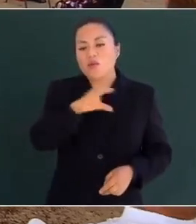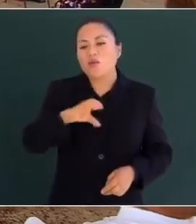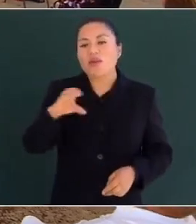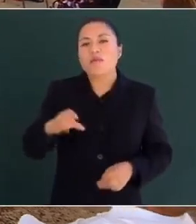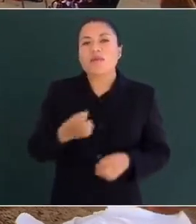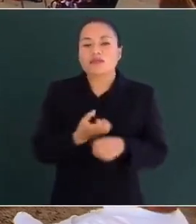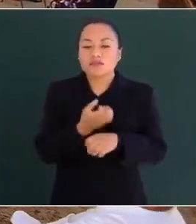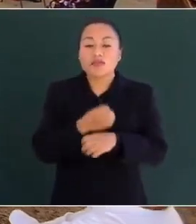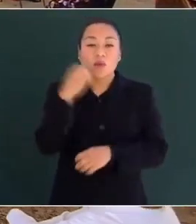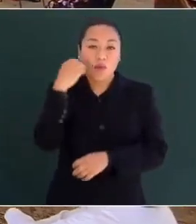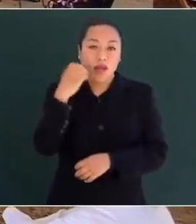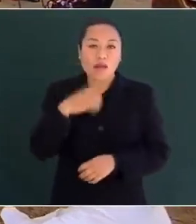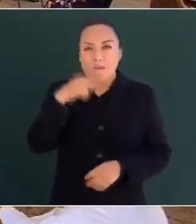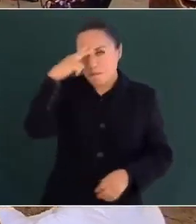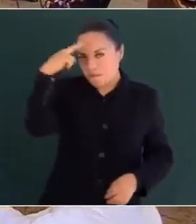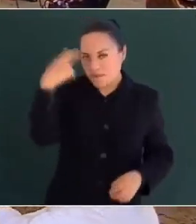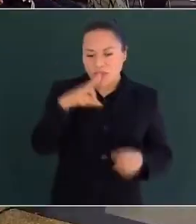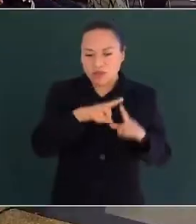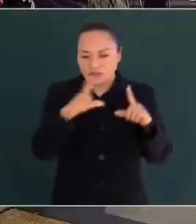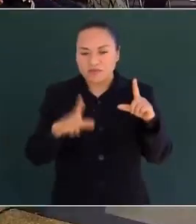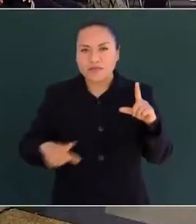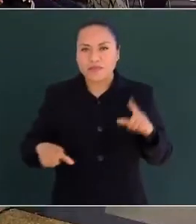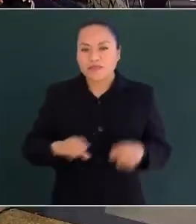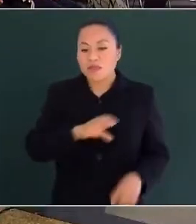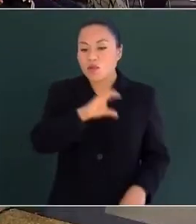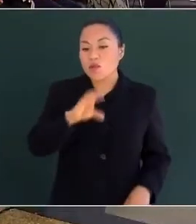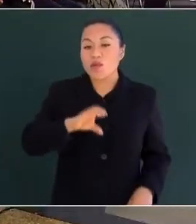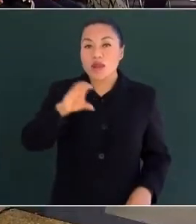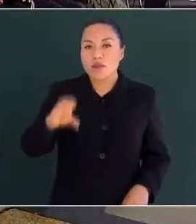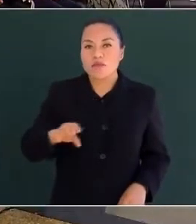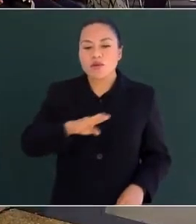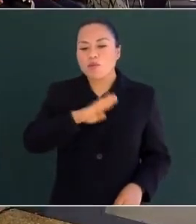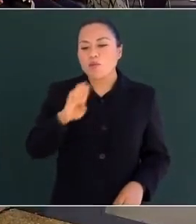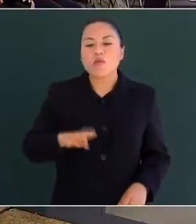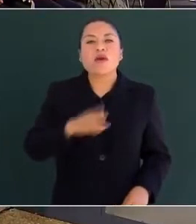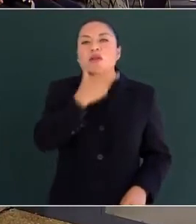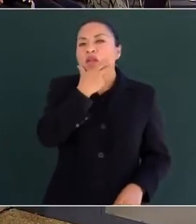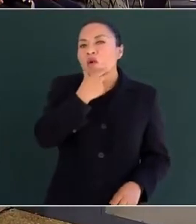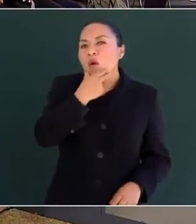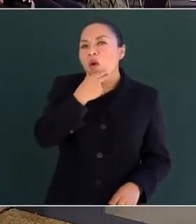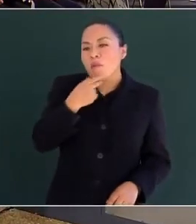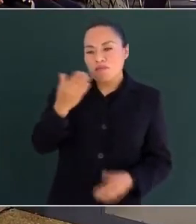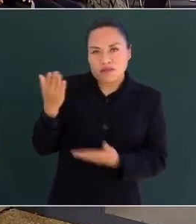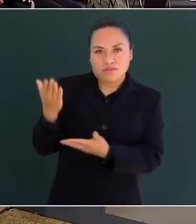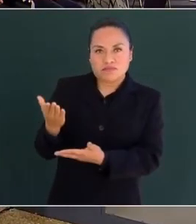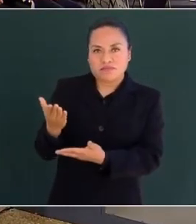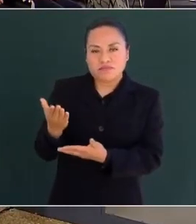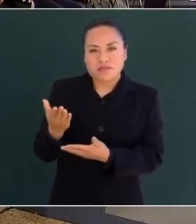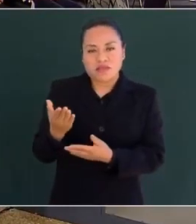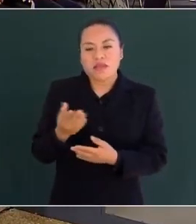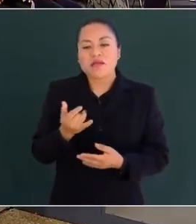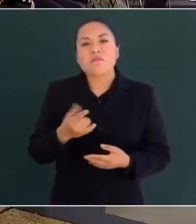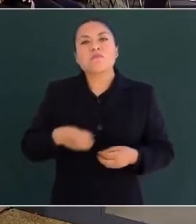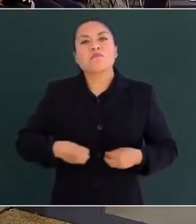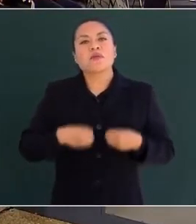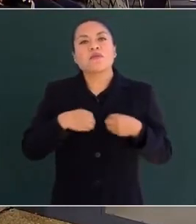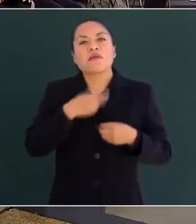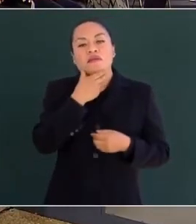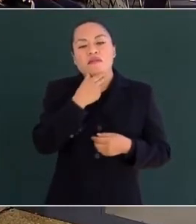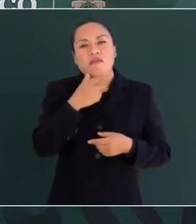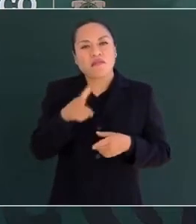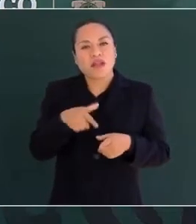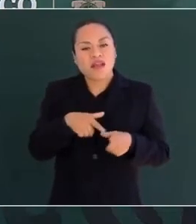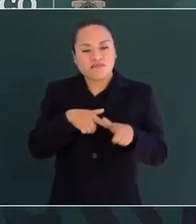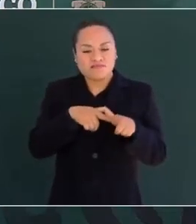En Cuilapan muere el hombre y nace el héroe, el modesto arriero que